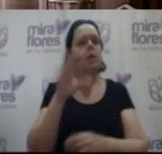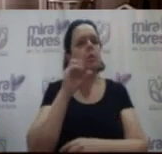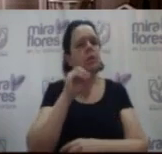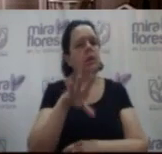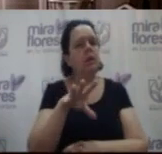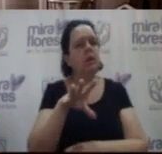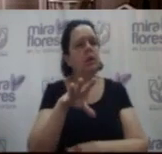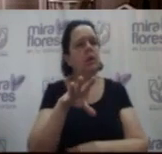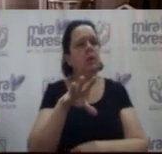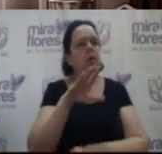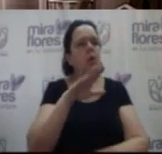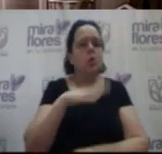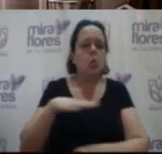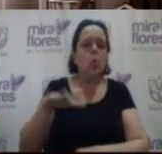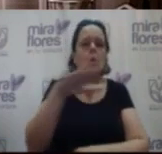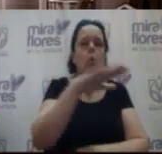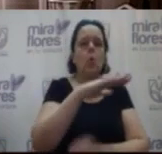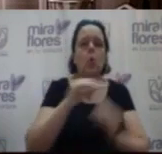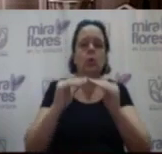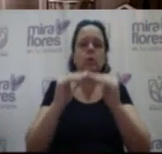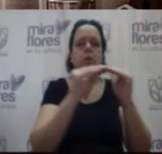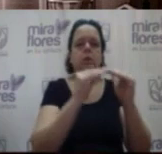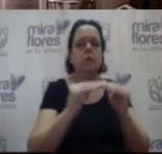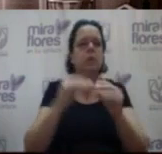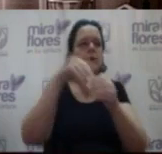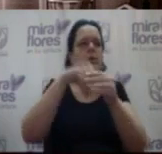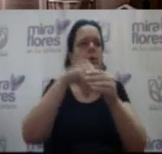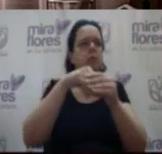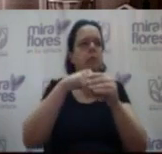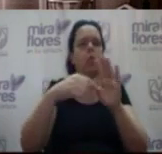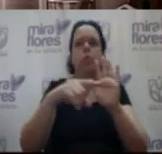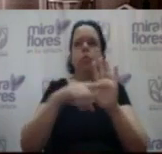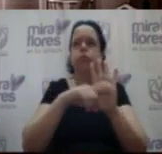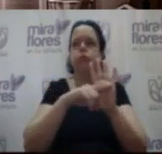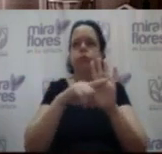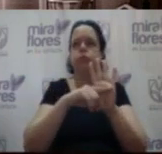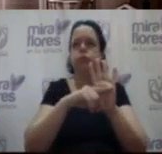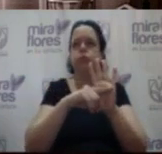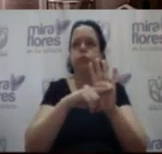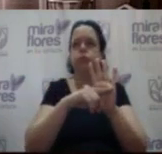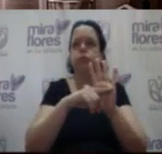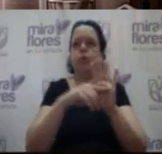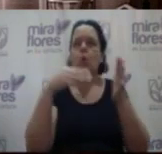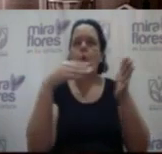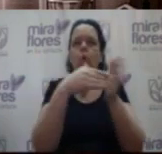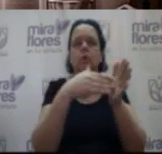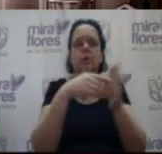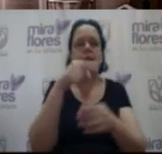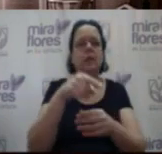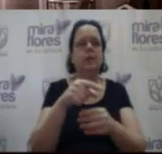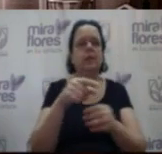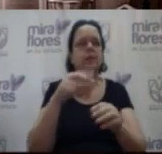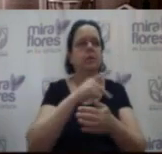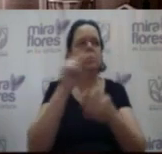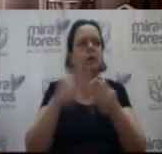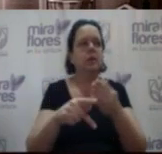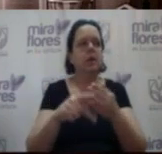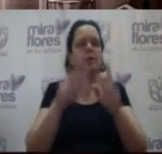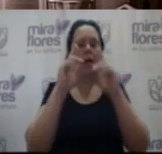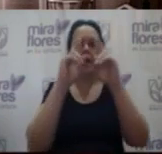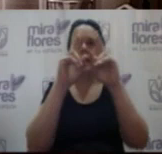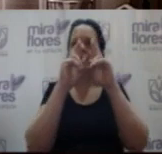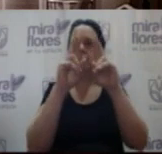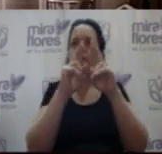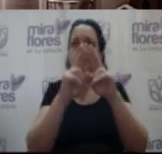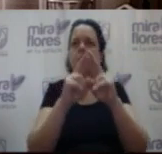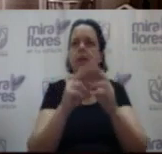por unanimidad, se votó en contra de este proyecto, sobre todo para respetar la residencialidad